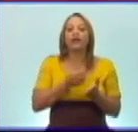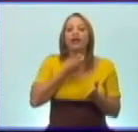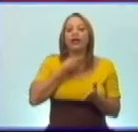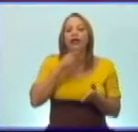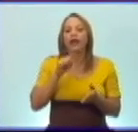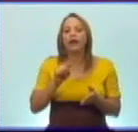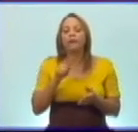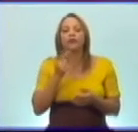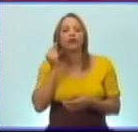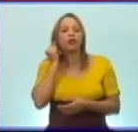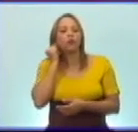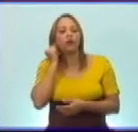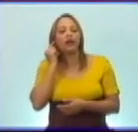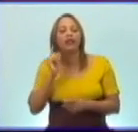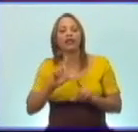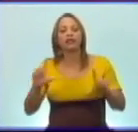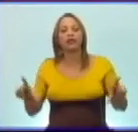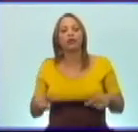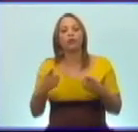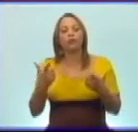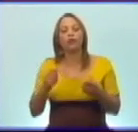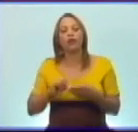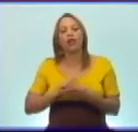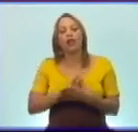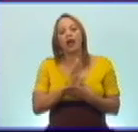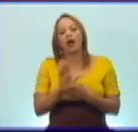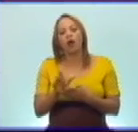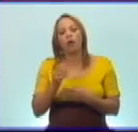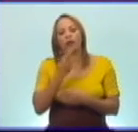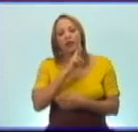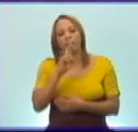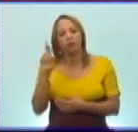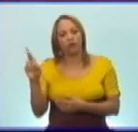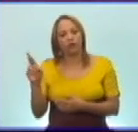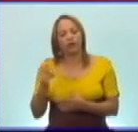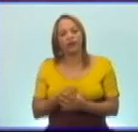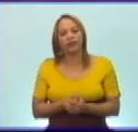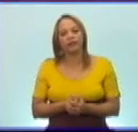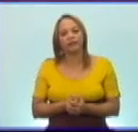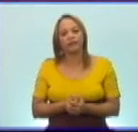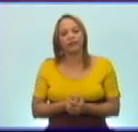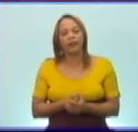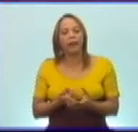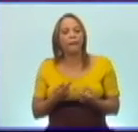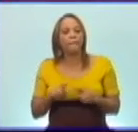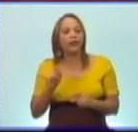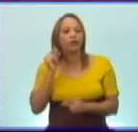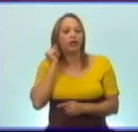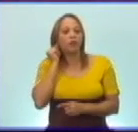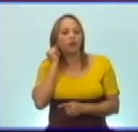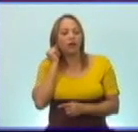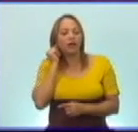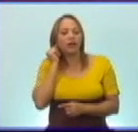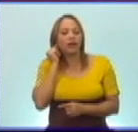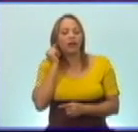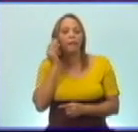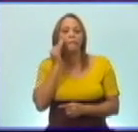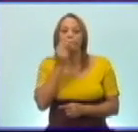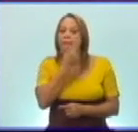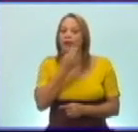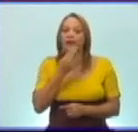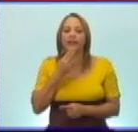cómo se cumplió la obra revolucionaria. Pero de la mujer, Martí, en el